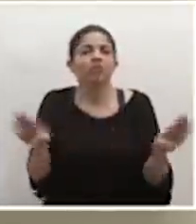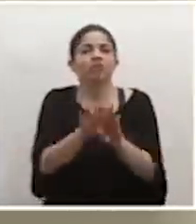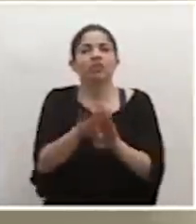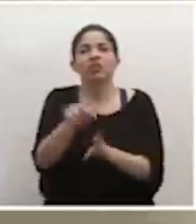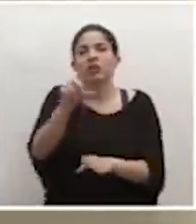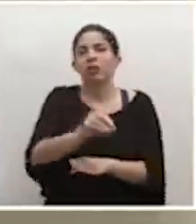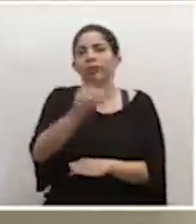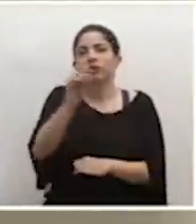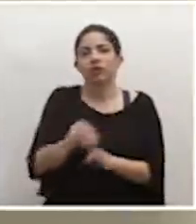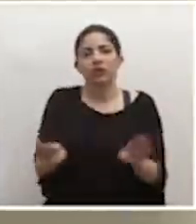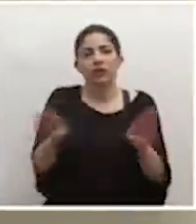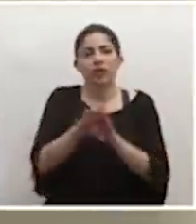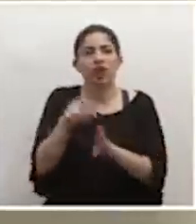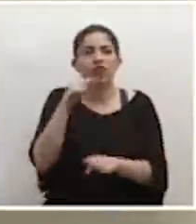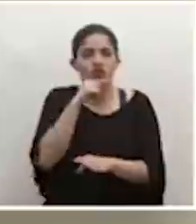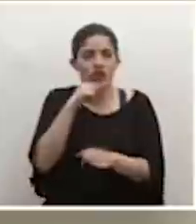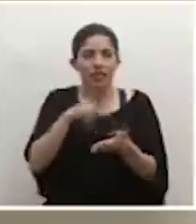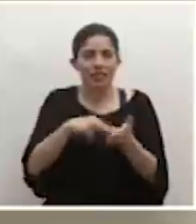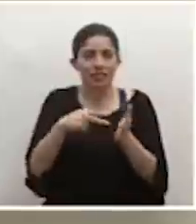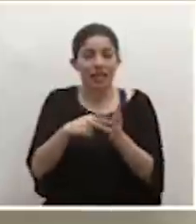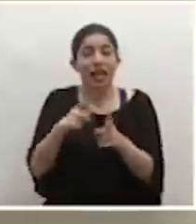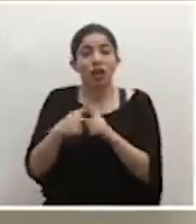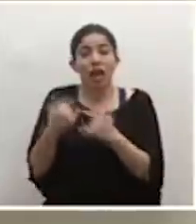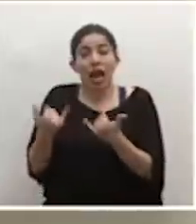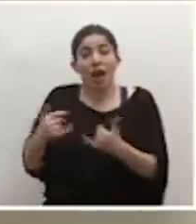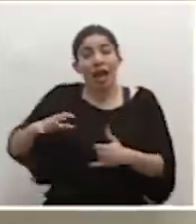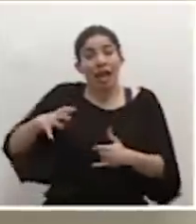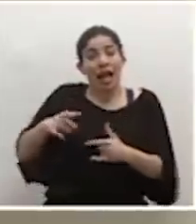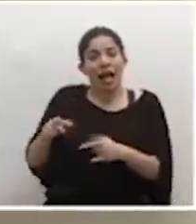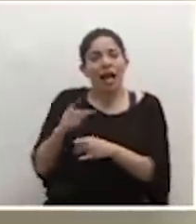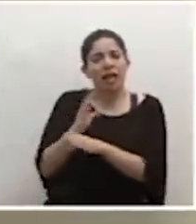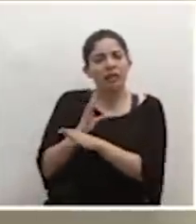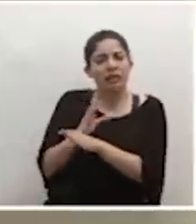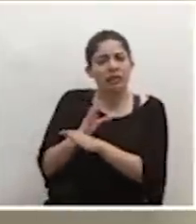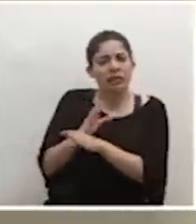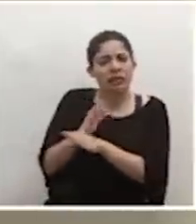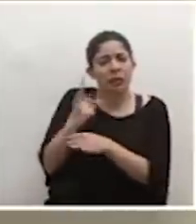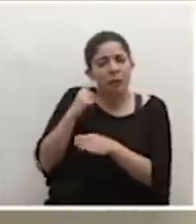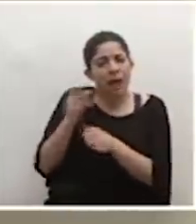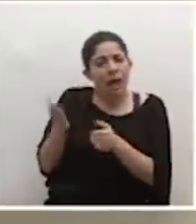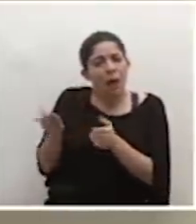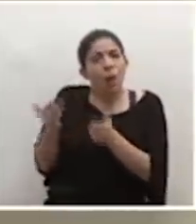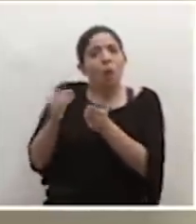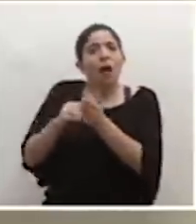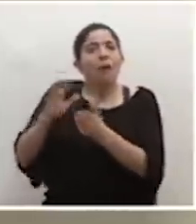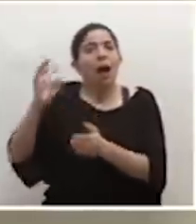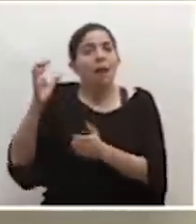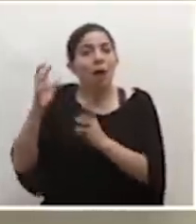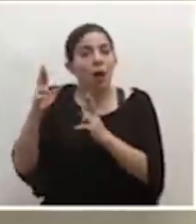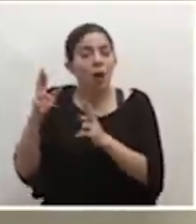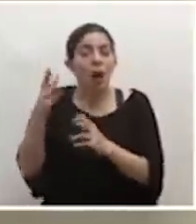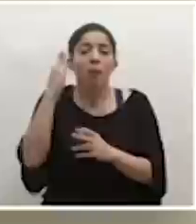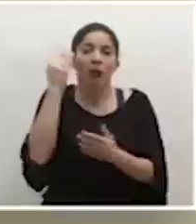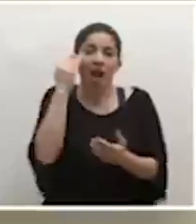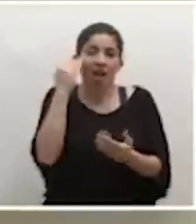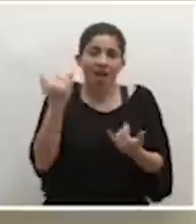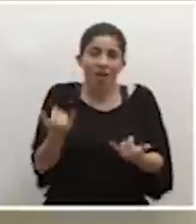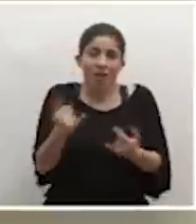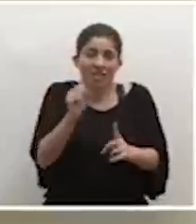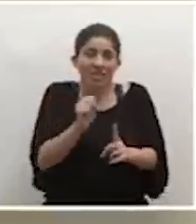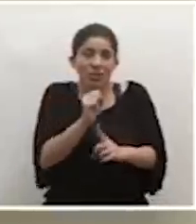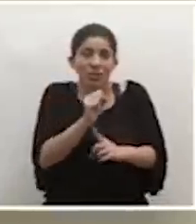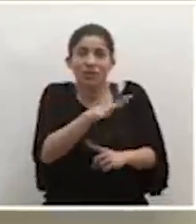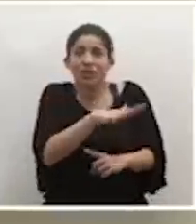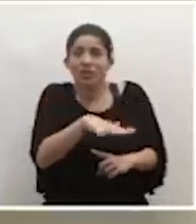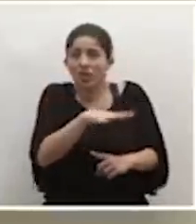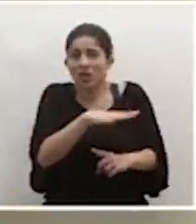queremos aquí es de manera preventiva para habilitar otra vez la amarilla, hacer ese tipo de alertas que al final pues sabemos que estamos en una situación que